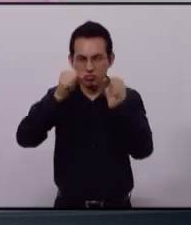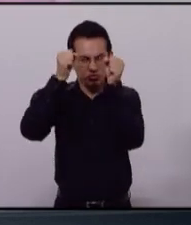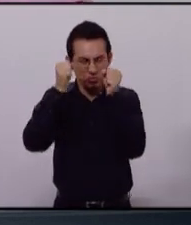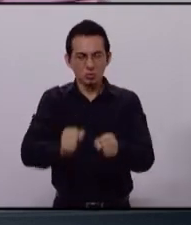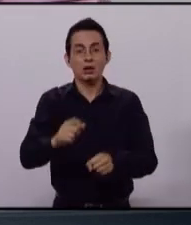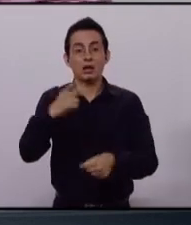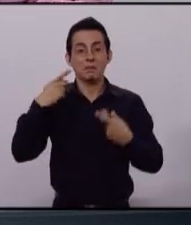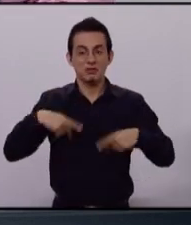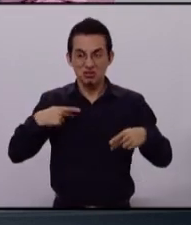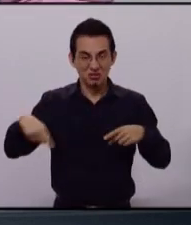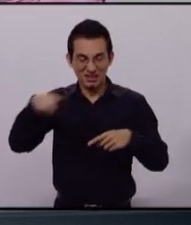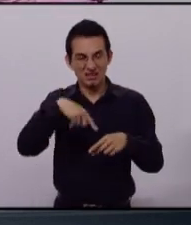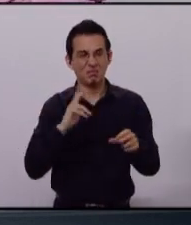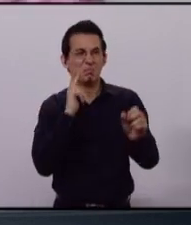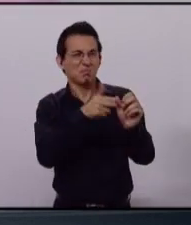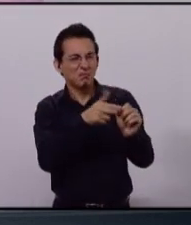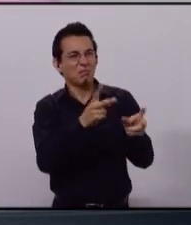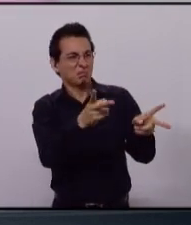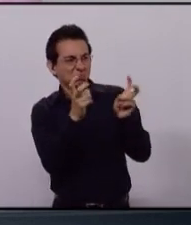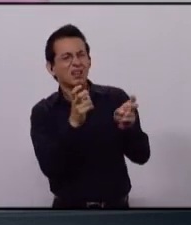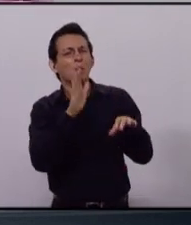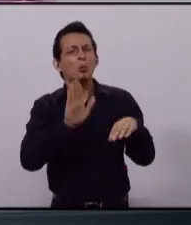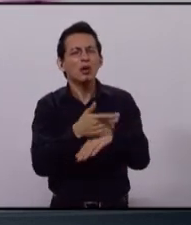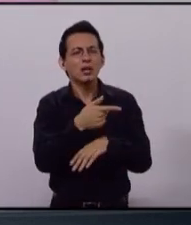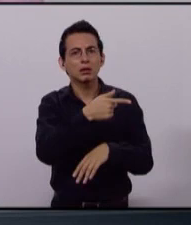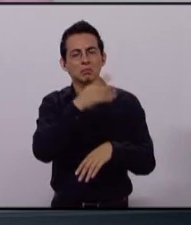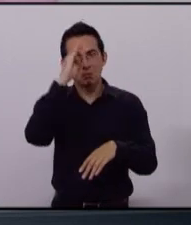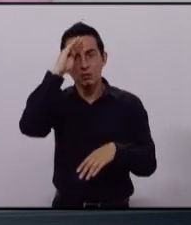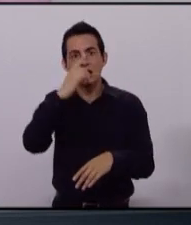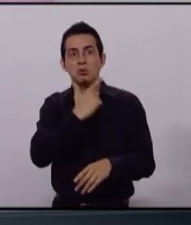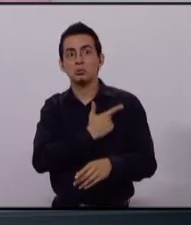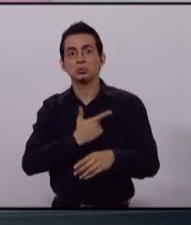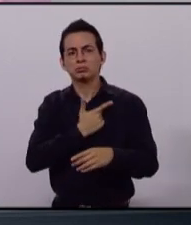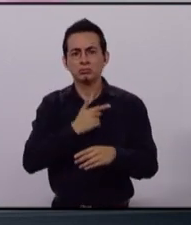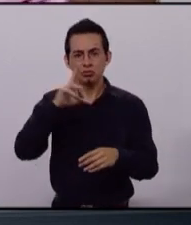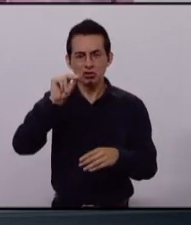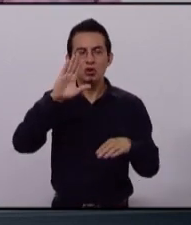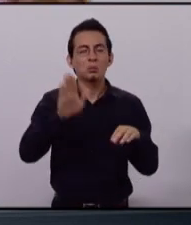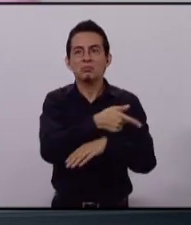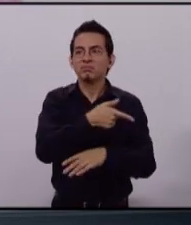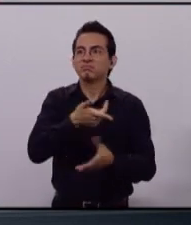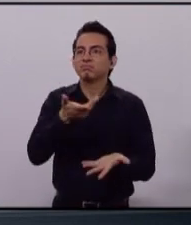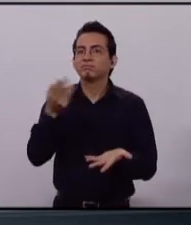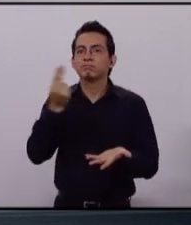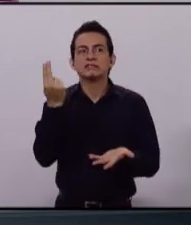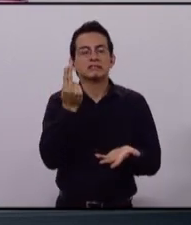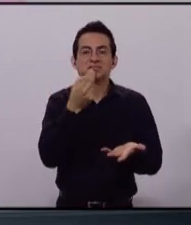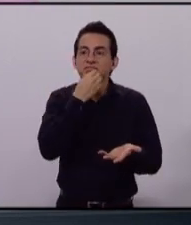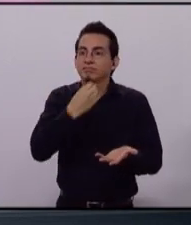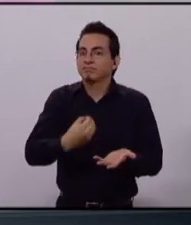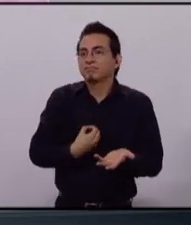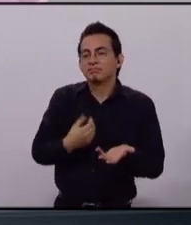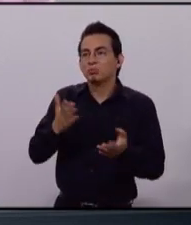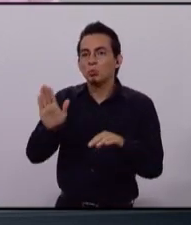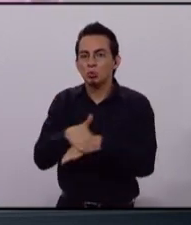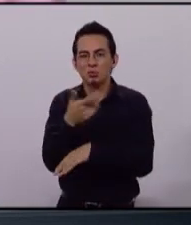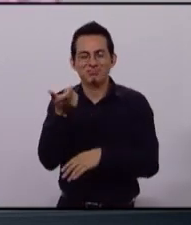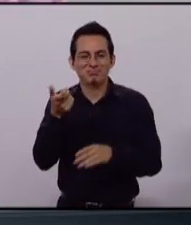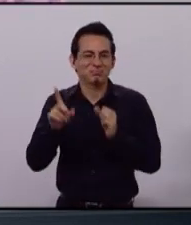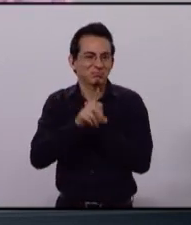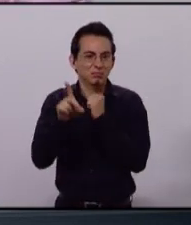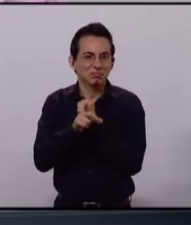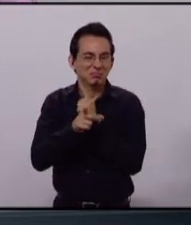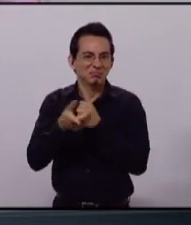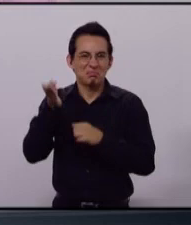que se van al crimen organizado no lo hacen por gusto, lo hacen por necesidad. Y bueno, estuvimos observando algunos, estoy recorriendo